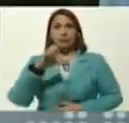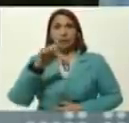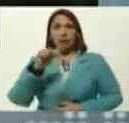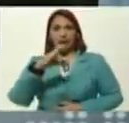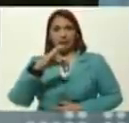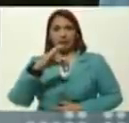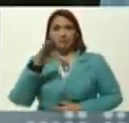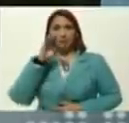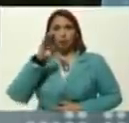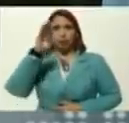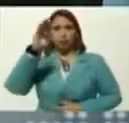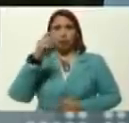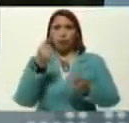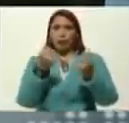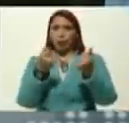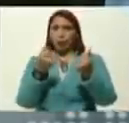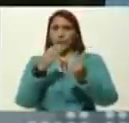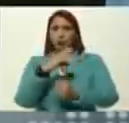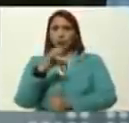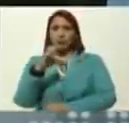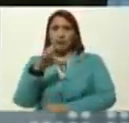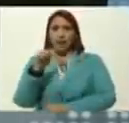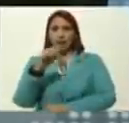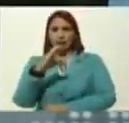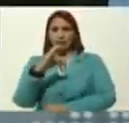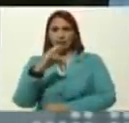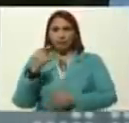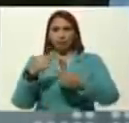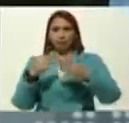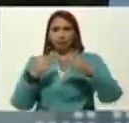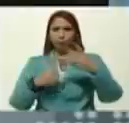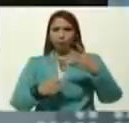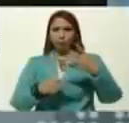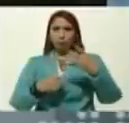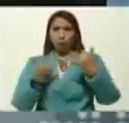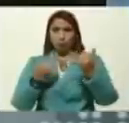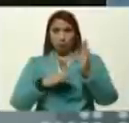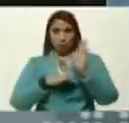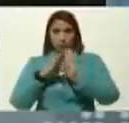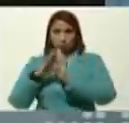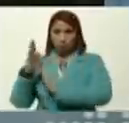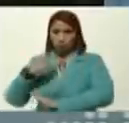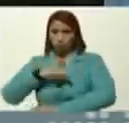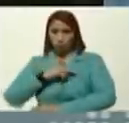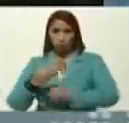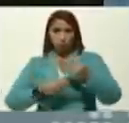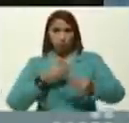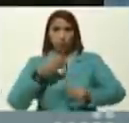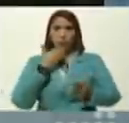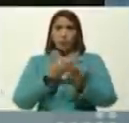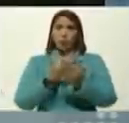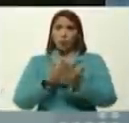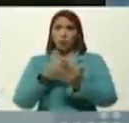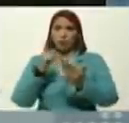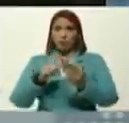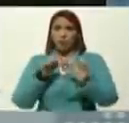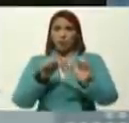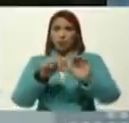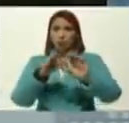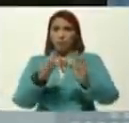futuro económico, la celada, un conjunto de líneas, que están en pleno desarrollo, nosotros hicimos, una propuesta, que quedó en la mesa,